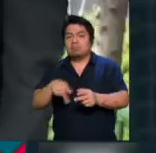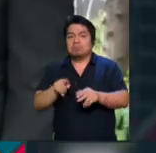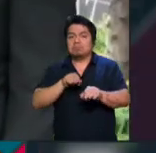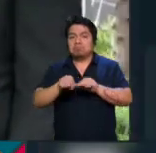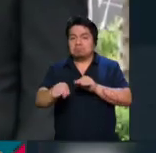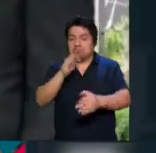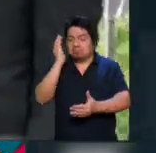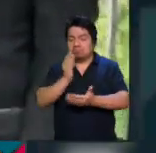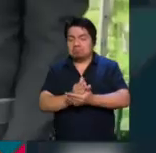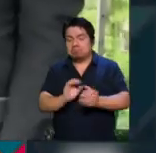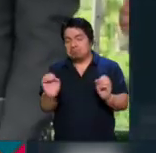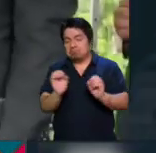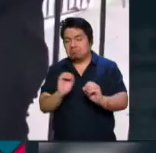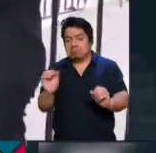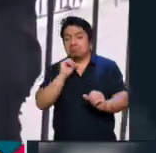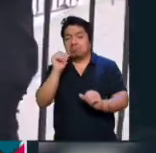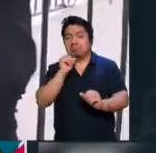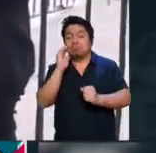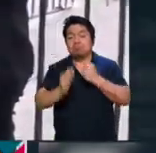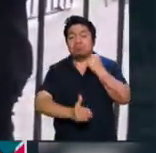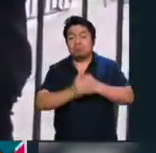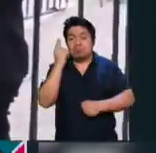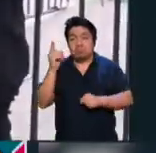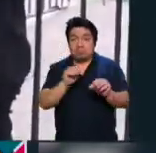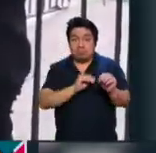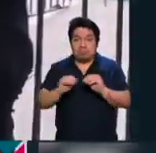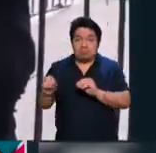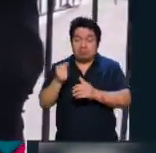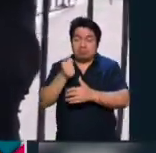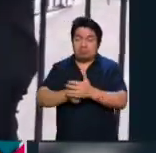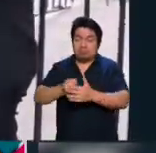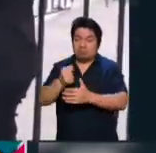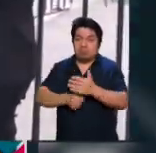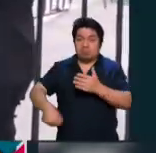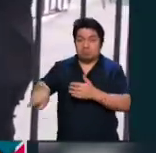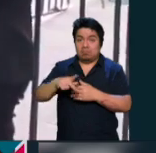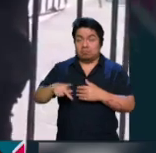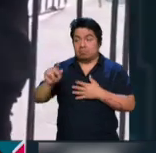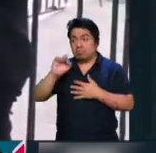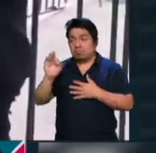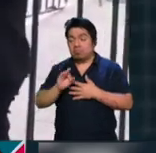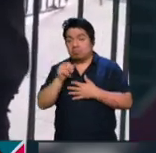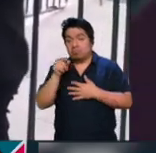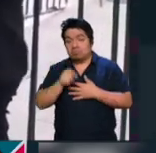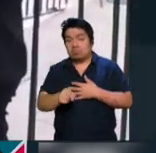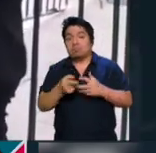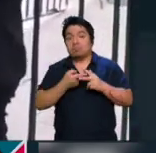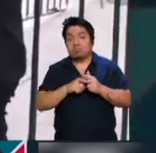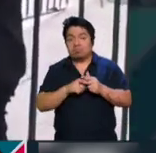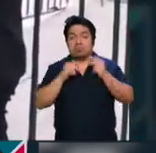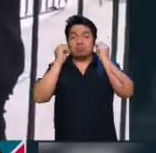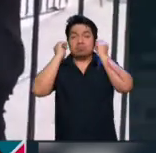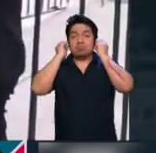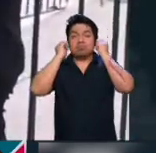actividades en recinto porque dicen que el movimiento de lucha y resistencia contra la reforma lo iniciaron ellos.